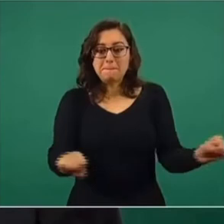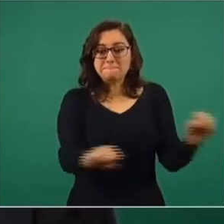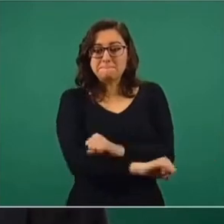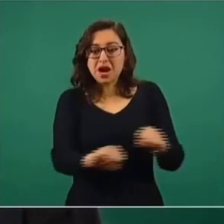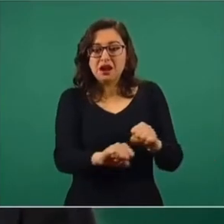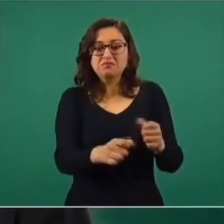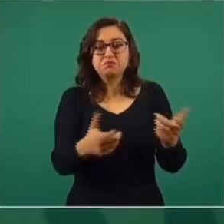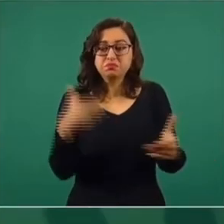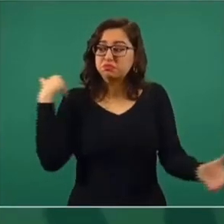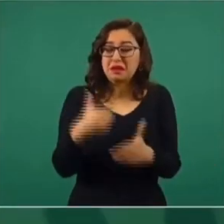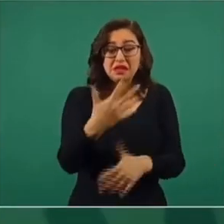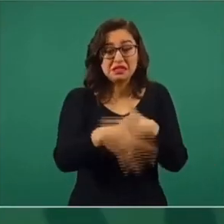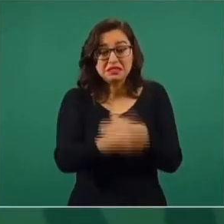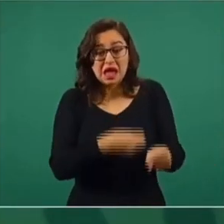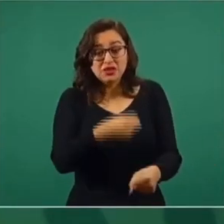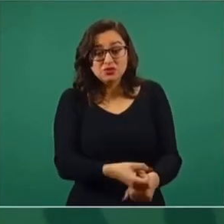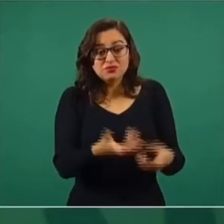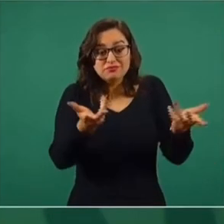haya sucedido.